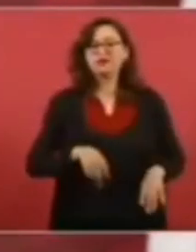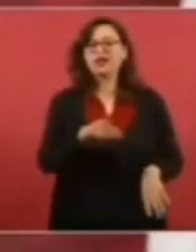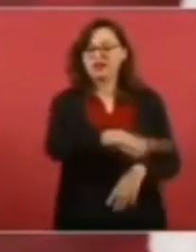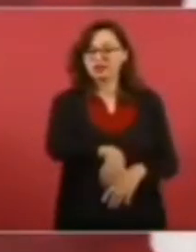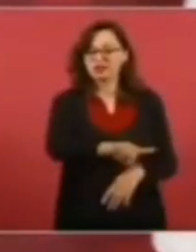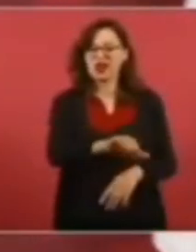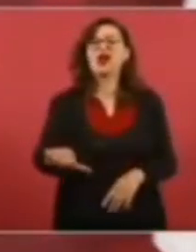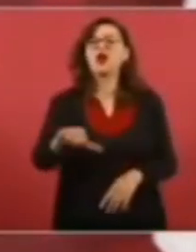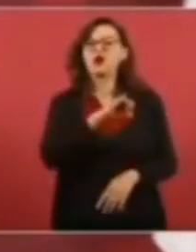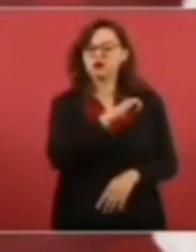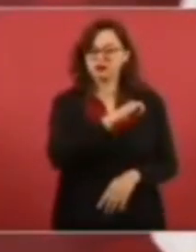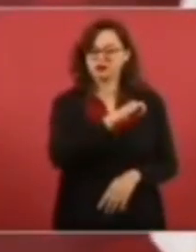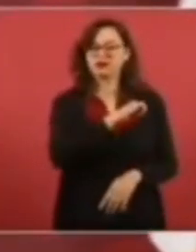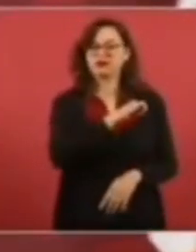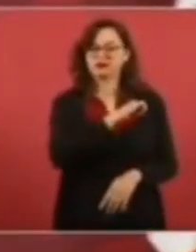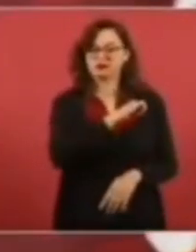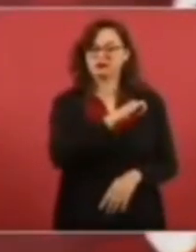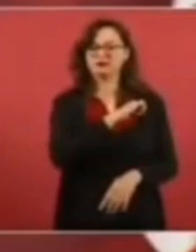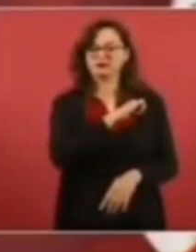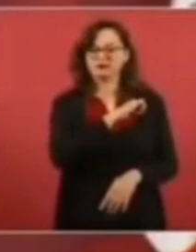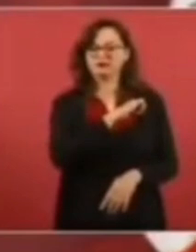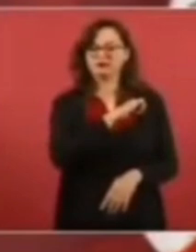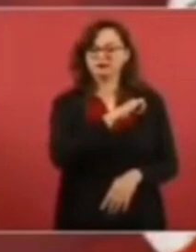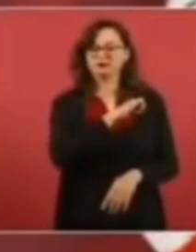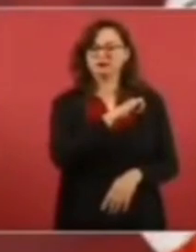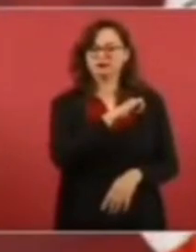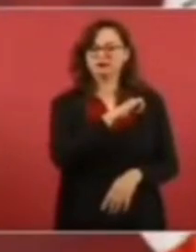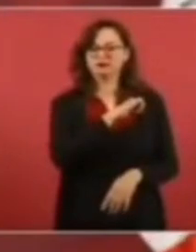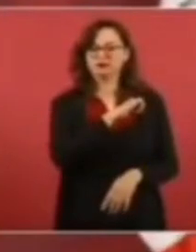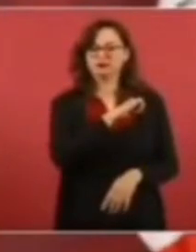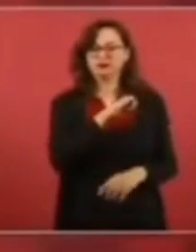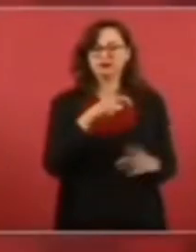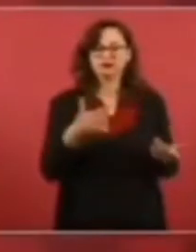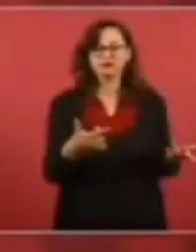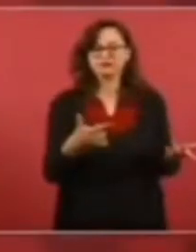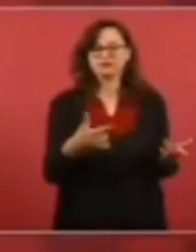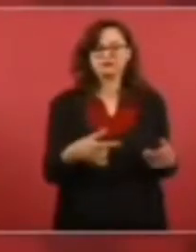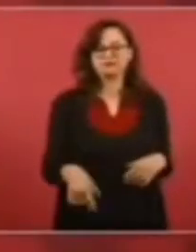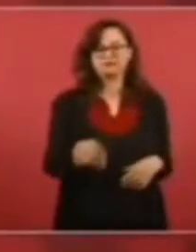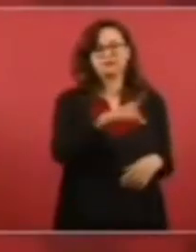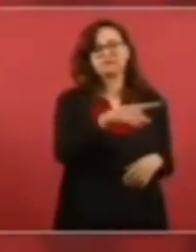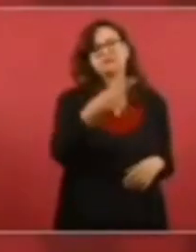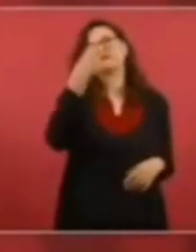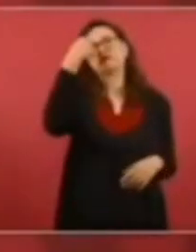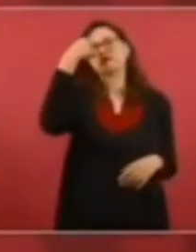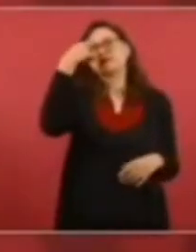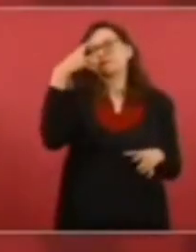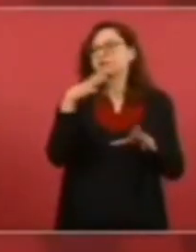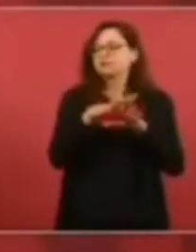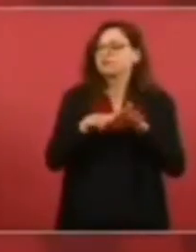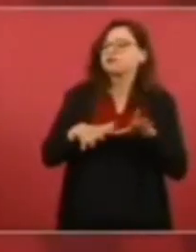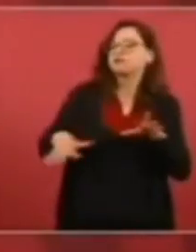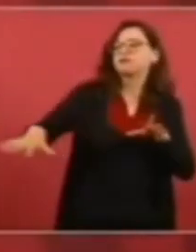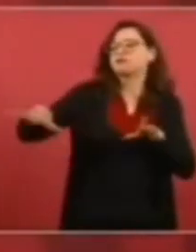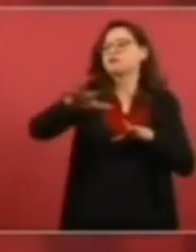los que no piensan en el prójimo.